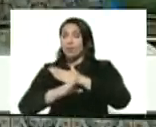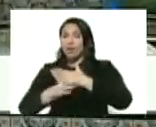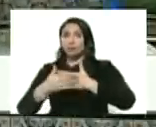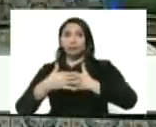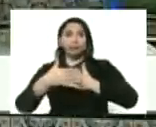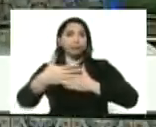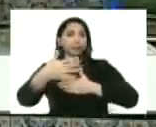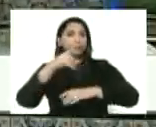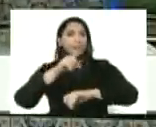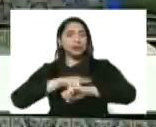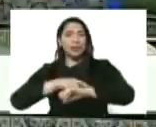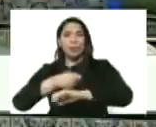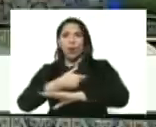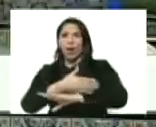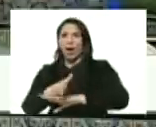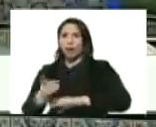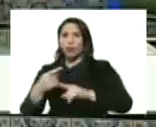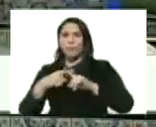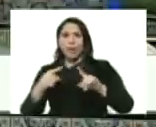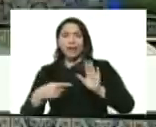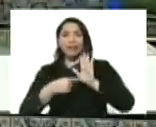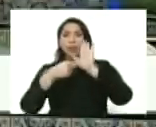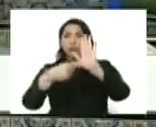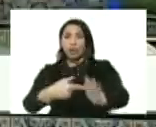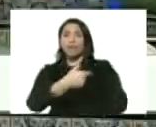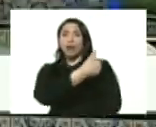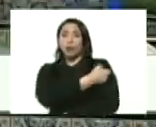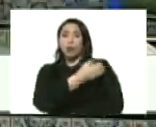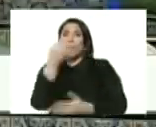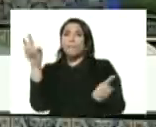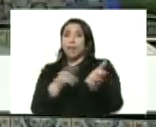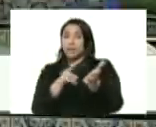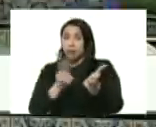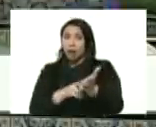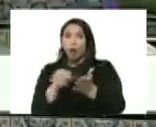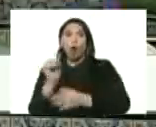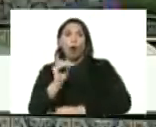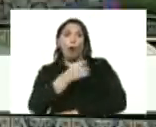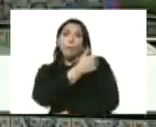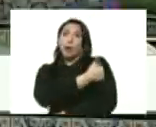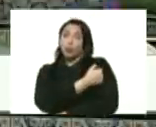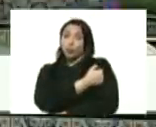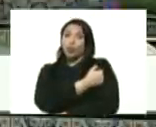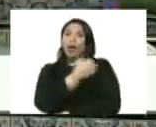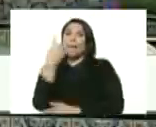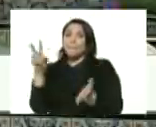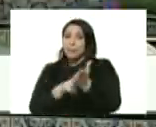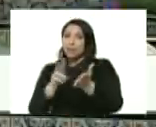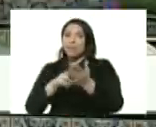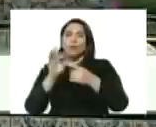tiempo largo para demostrar que la vacuna o las vacunas funcionan